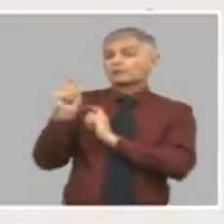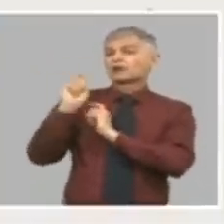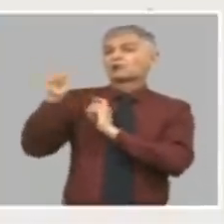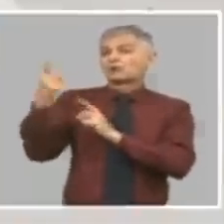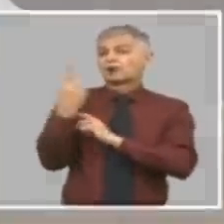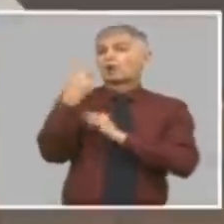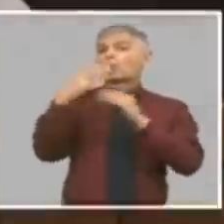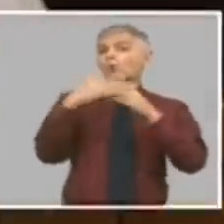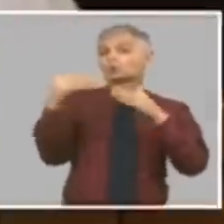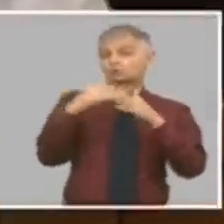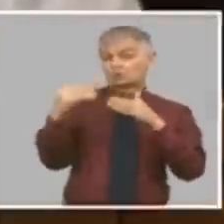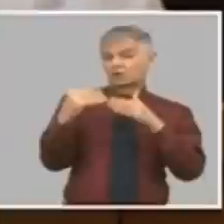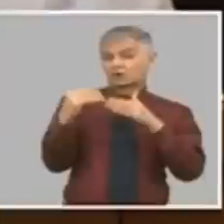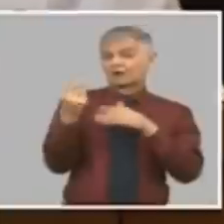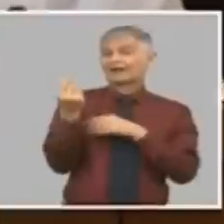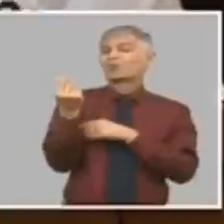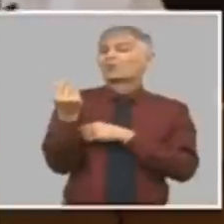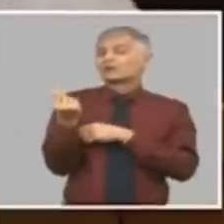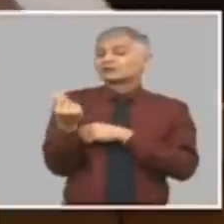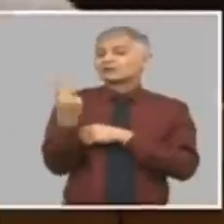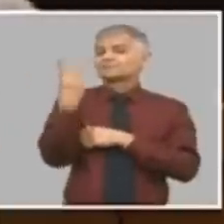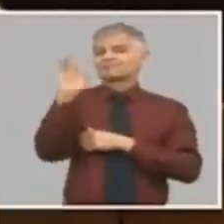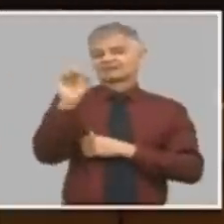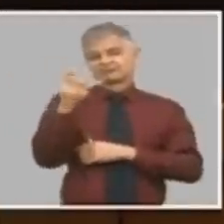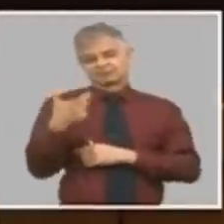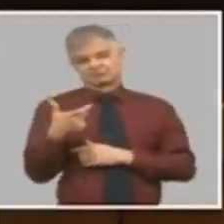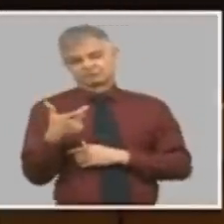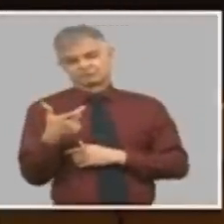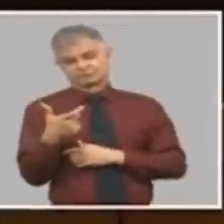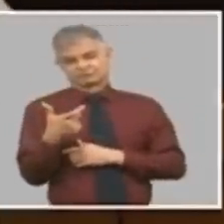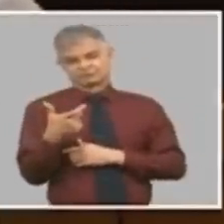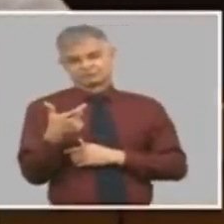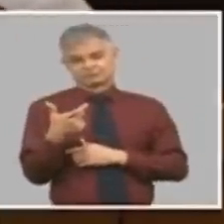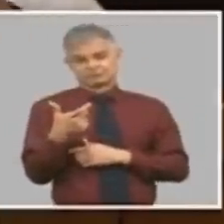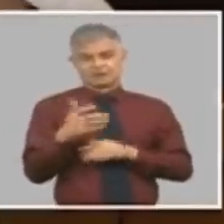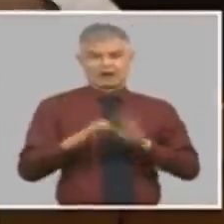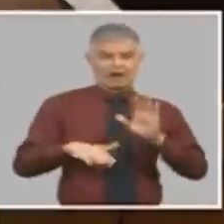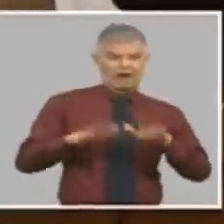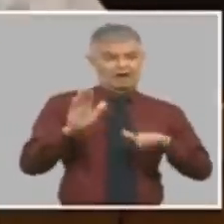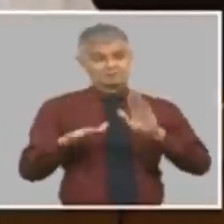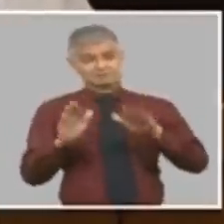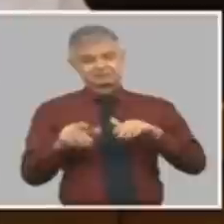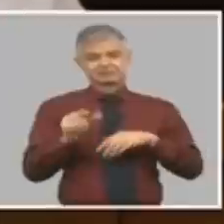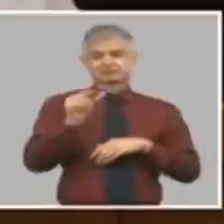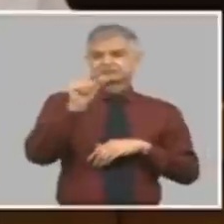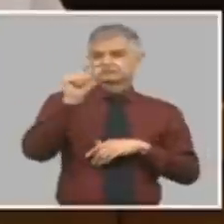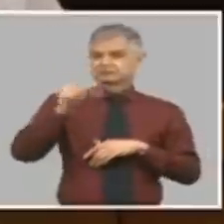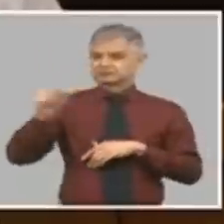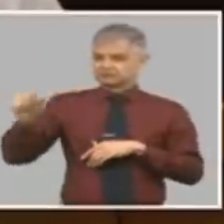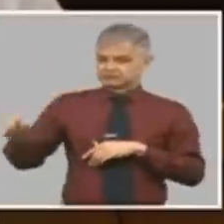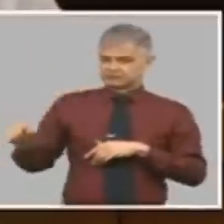un dólar le cuesta veinte pesos por eso a veces los compañeros